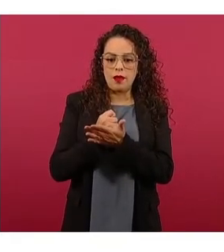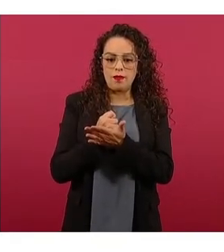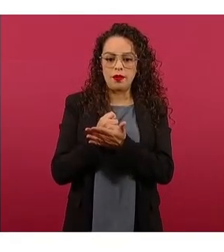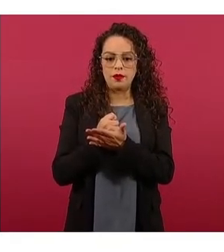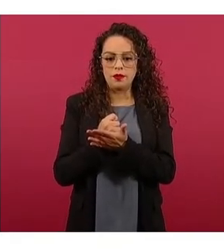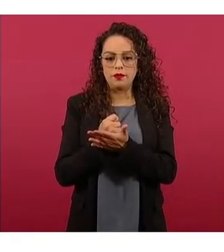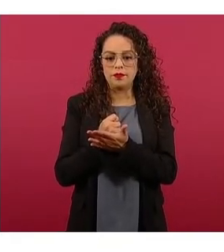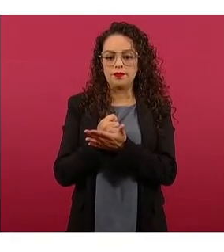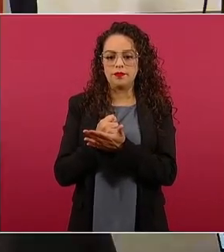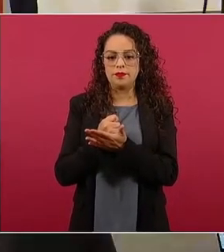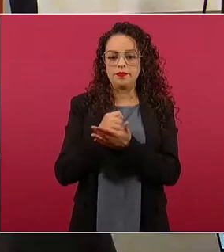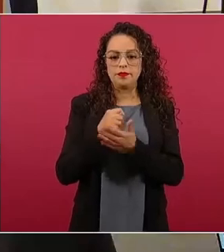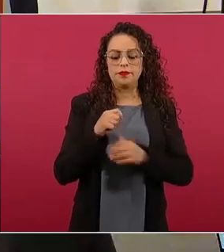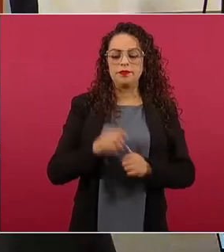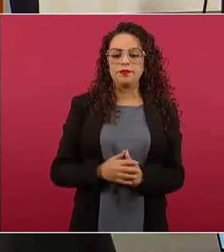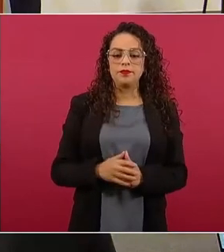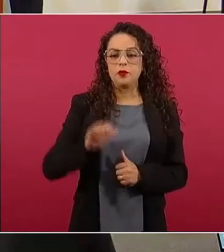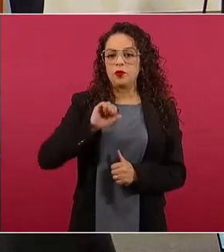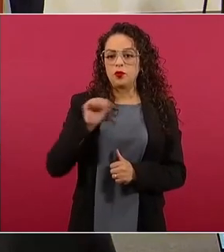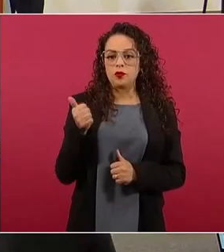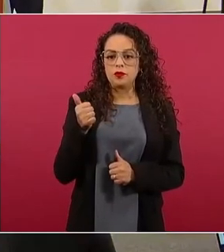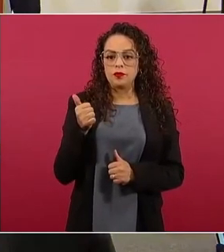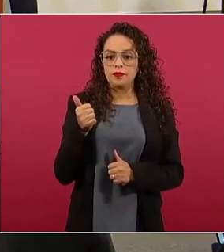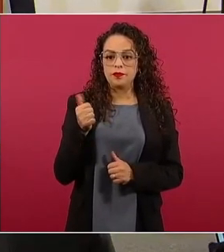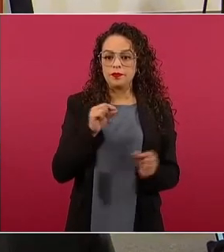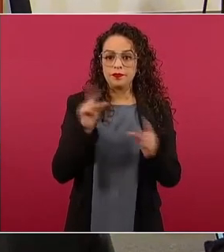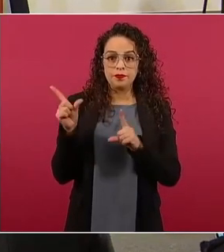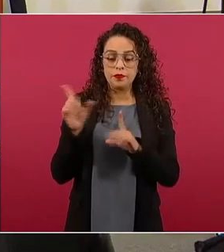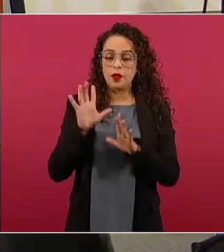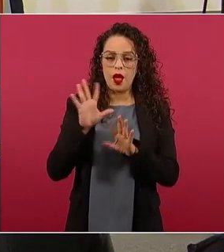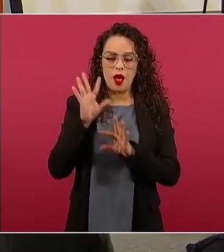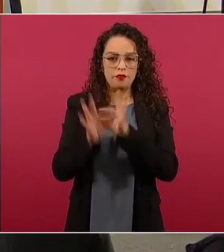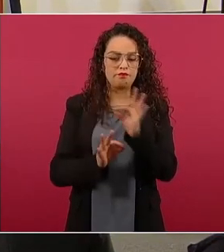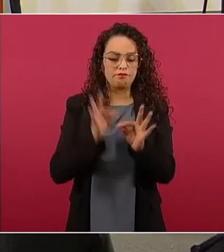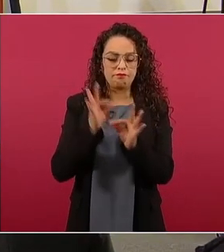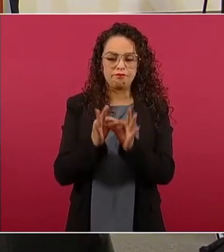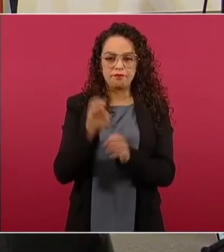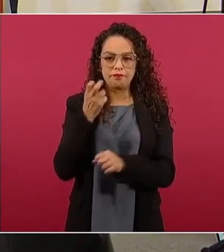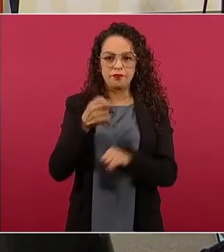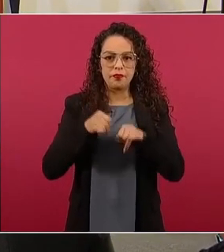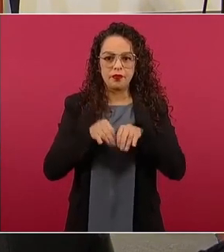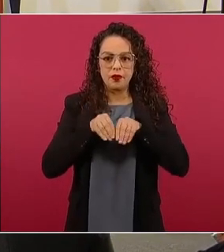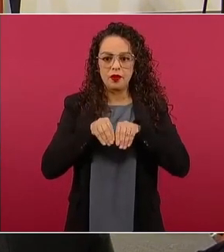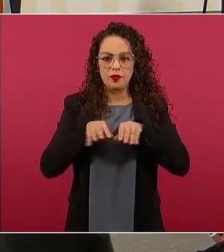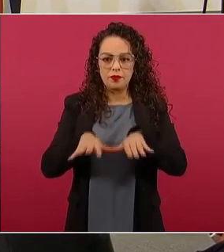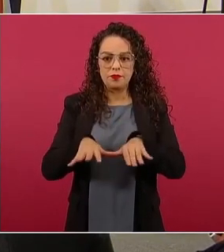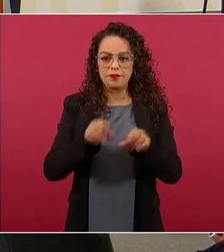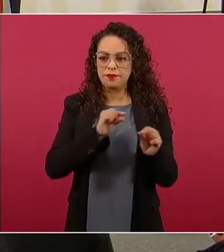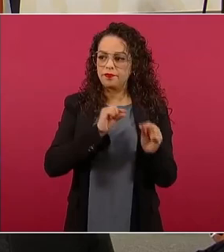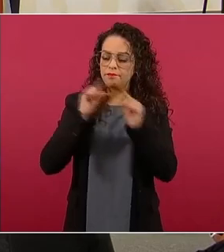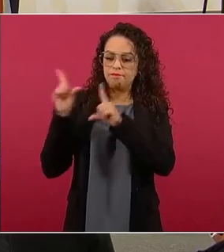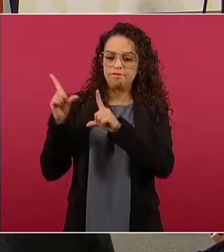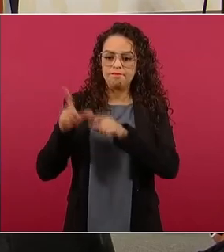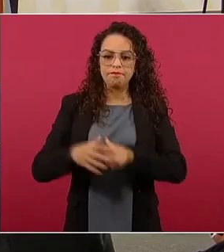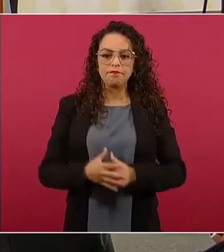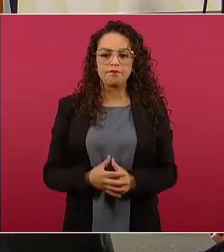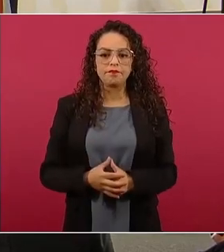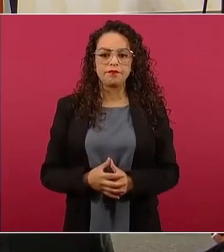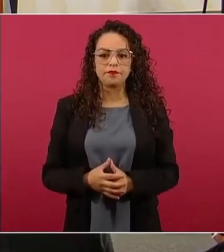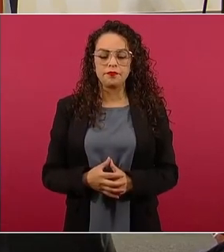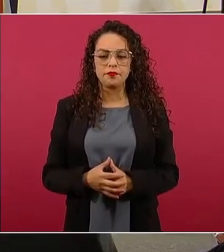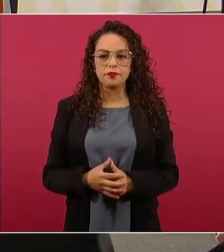Siguiente. Eso es todo. Esta es la información del